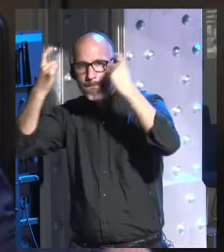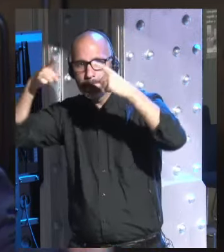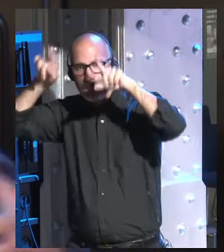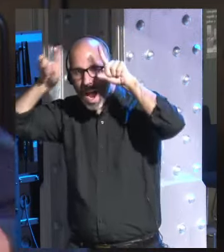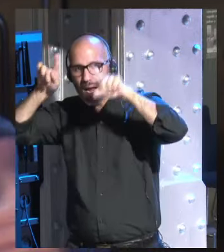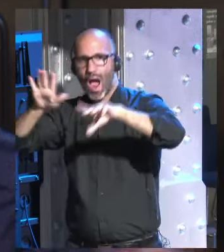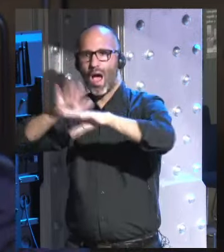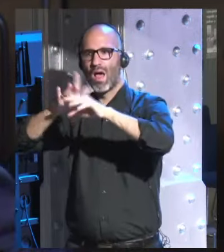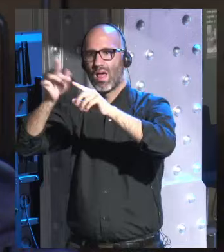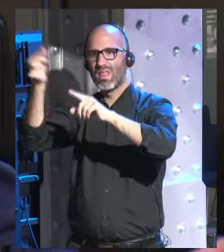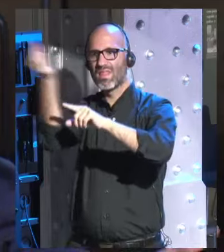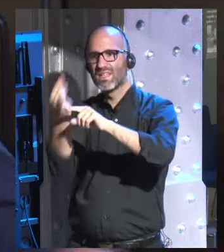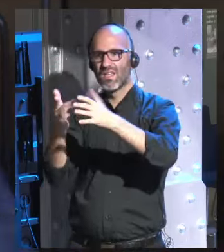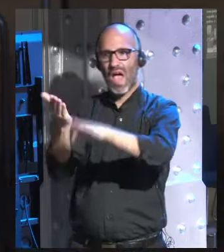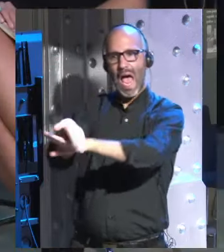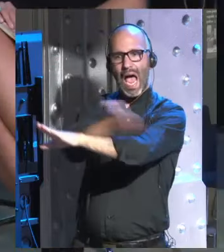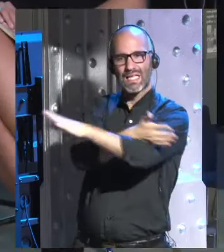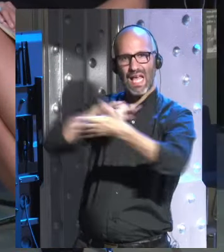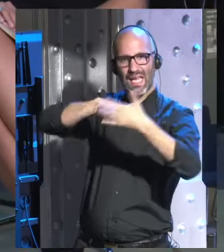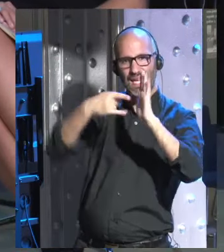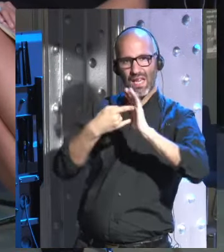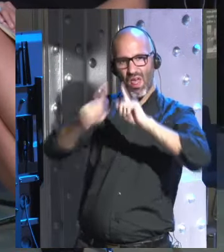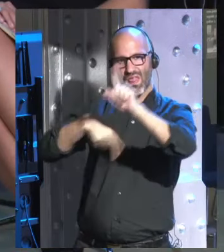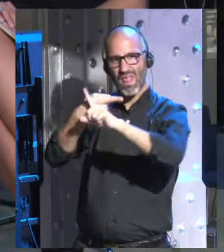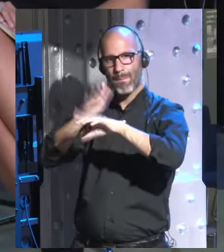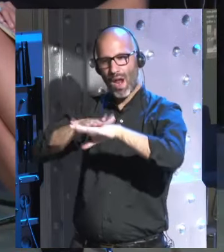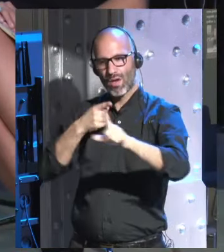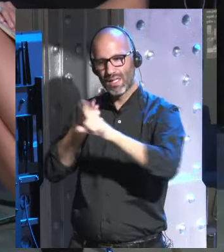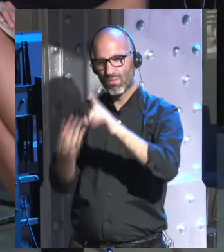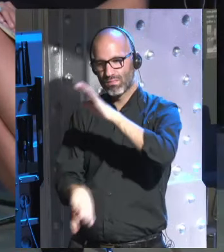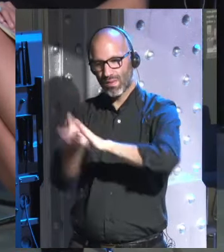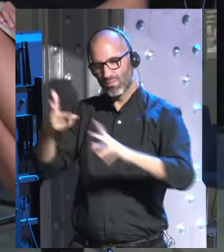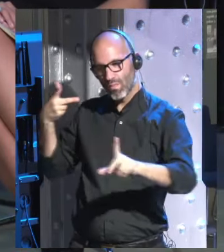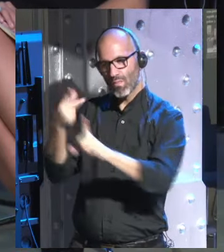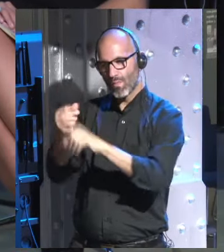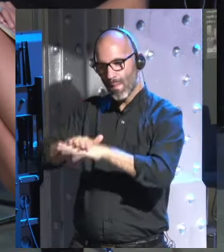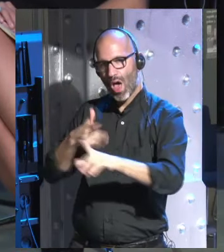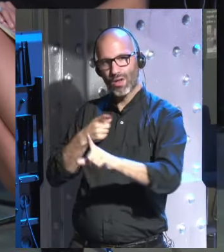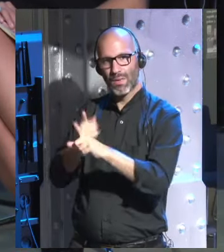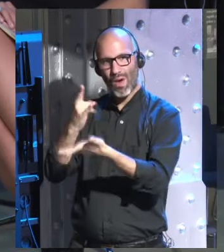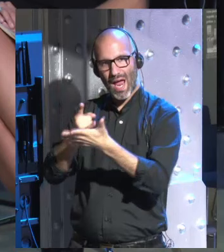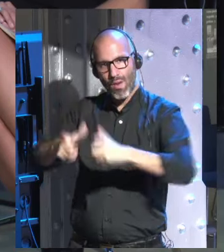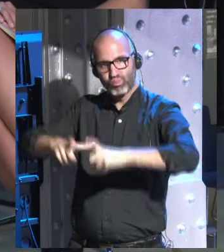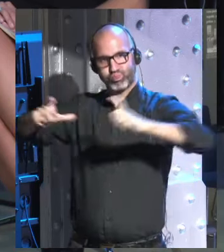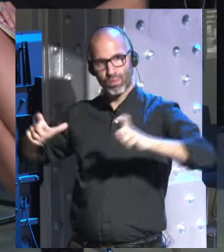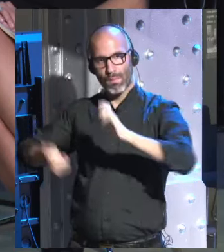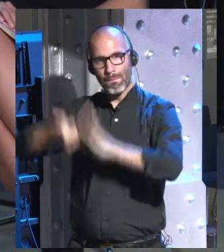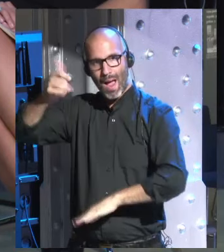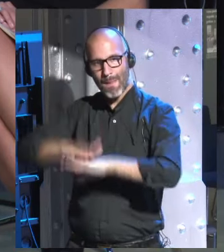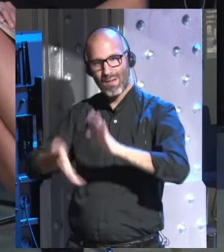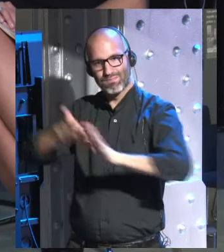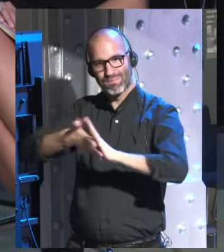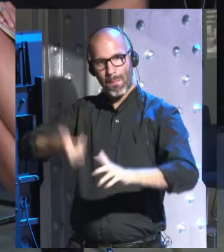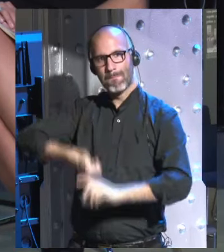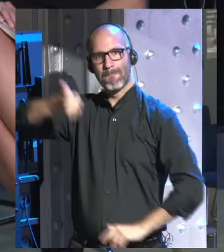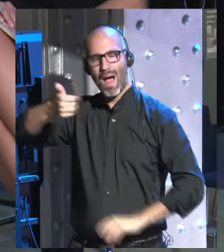diseñadas por ingeniería que dan más carne y más leche y que crecen más rápidamente pero sin tener